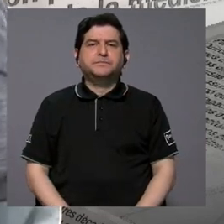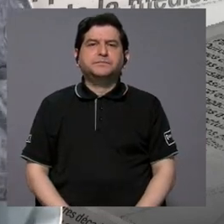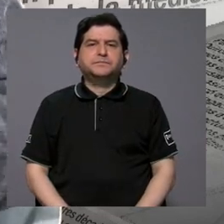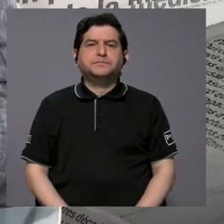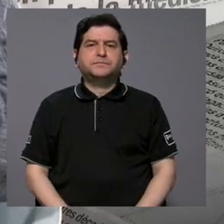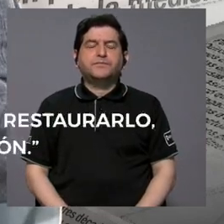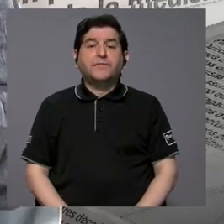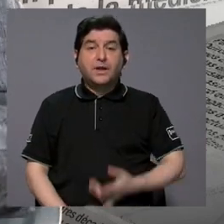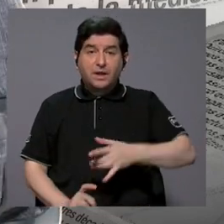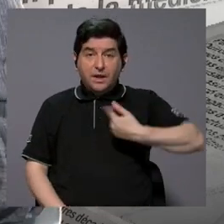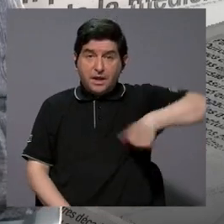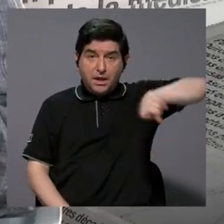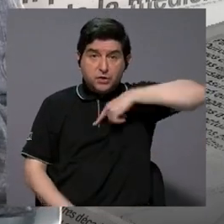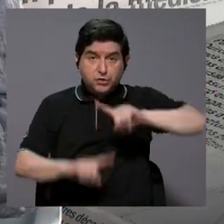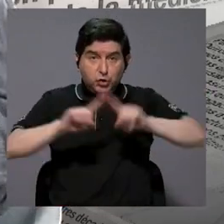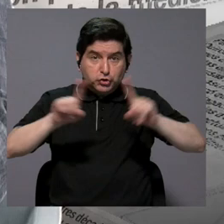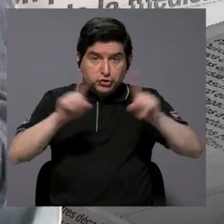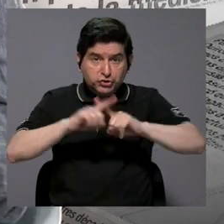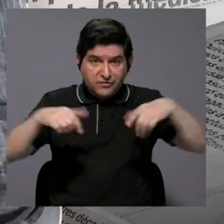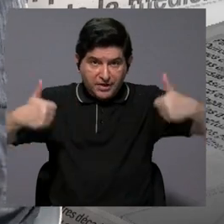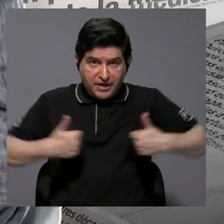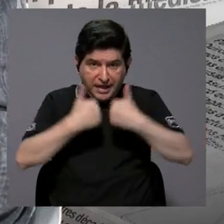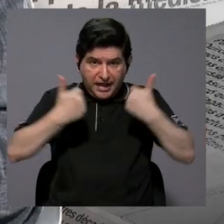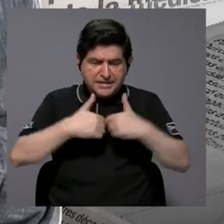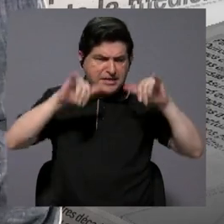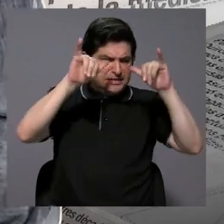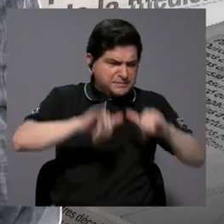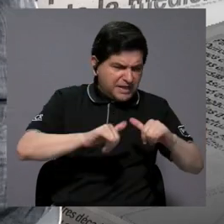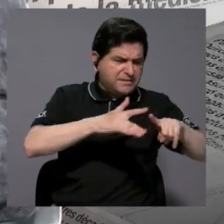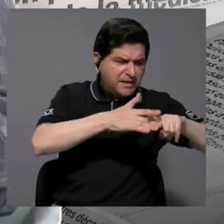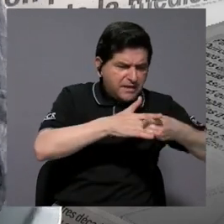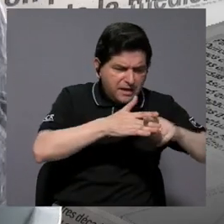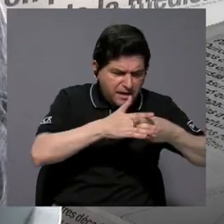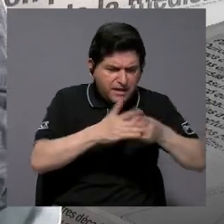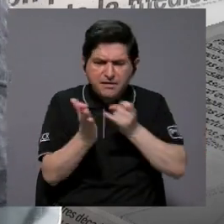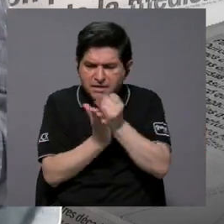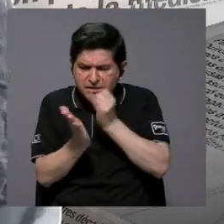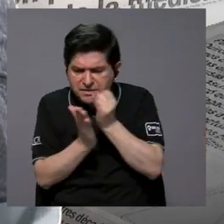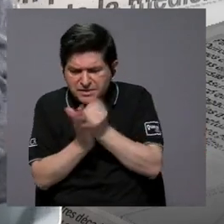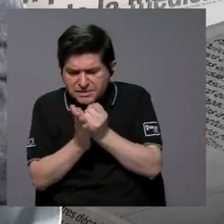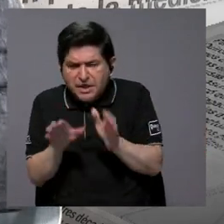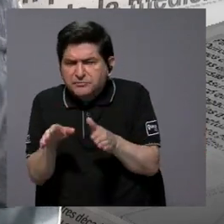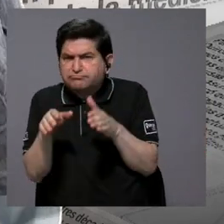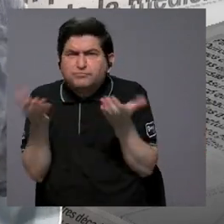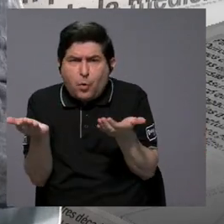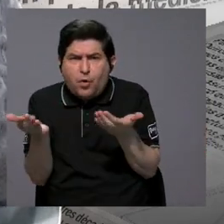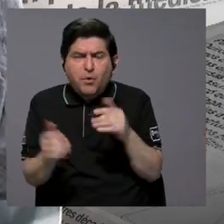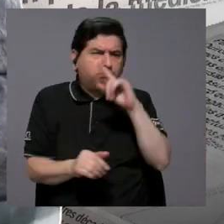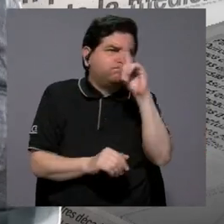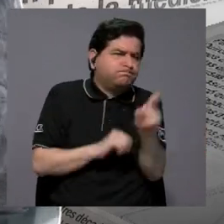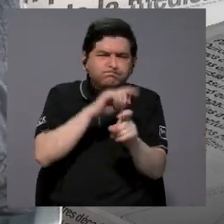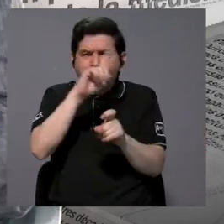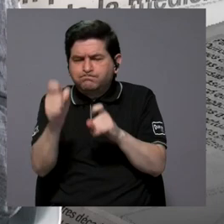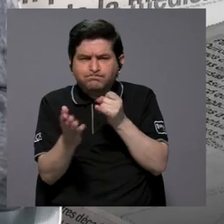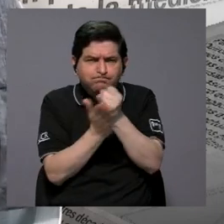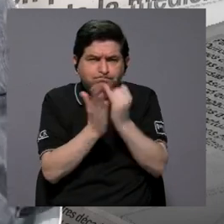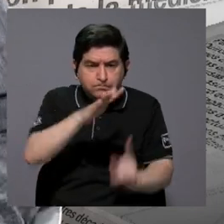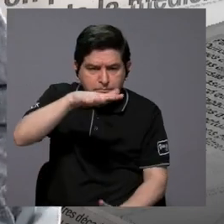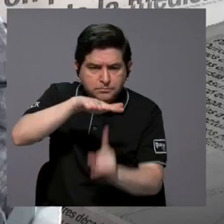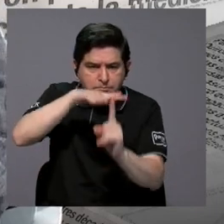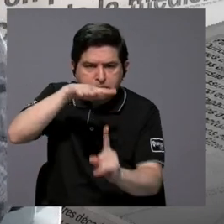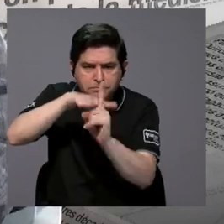Y vamos teniendo una serie de retos, cómo conservarlo, cómo restaurarlo, cómo investigarlo, van surgiendo las preguntas de investigación